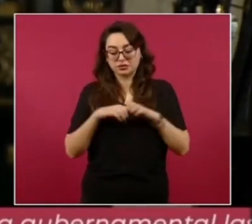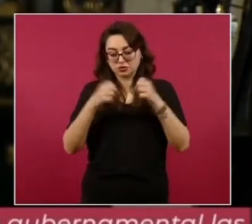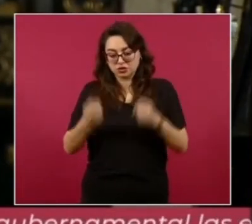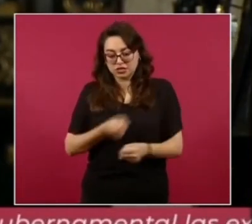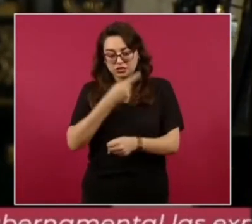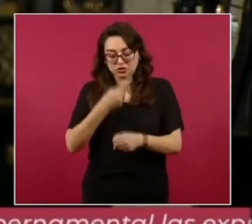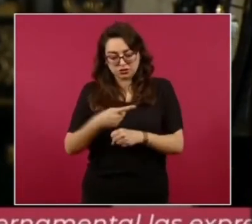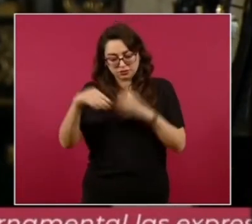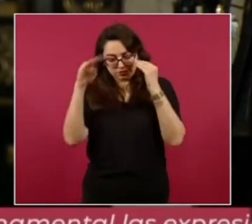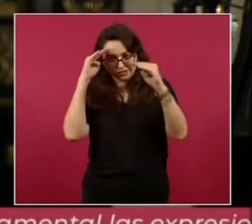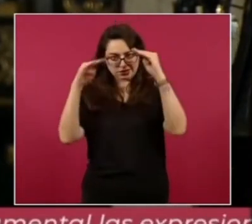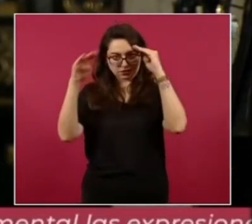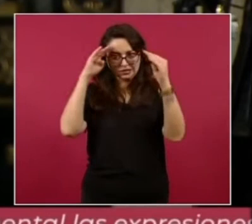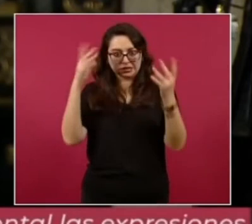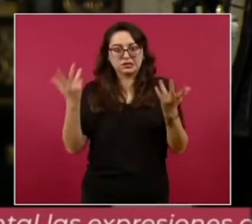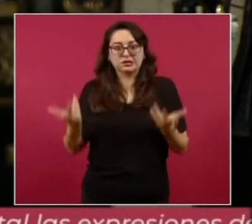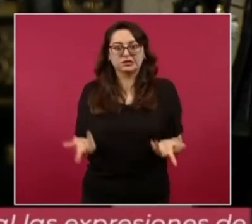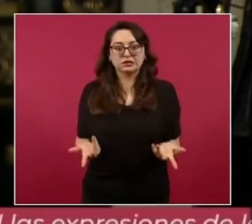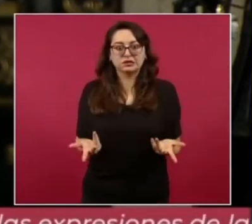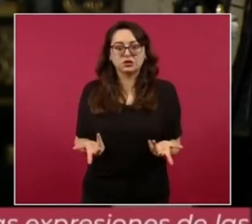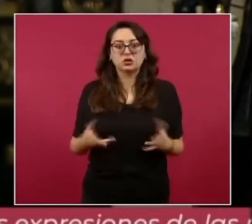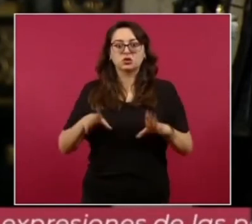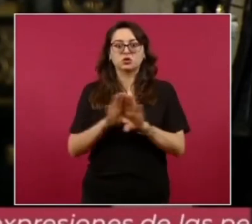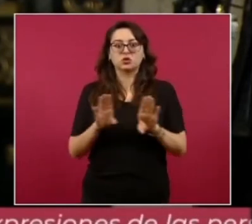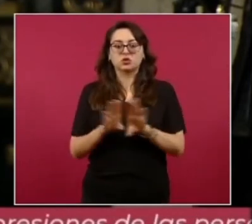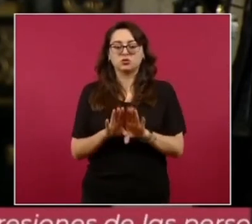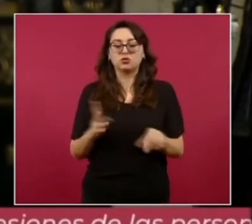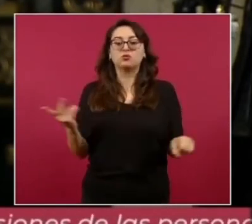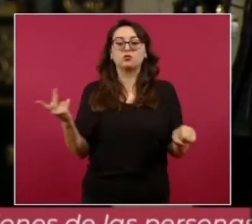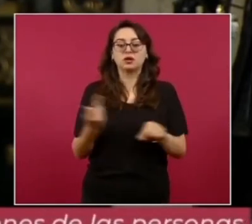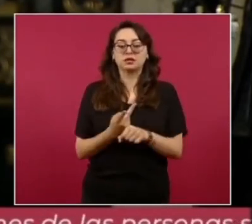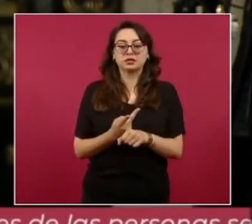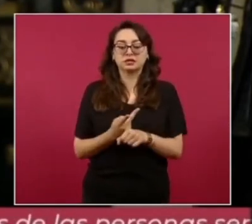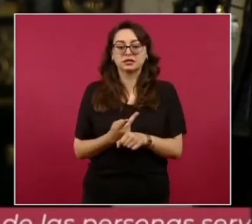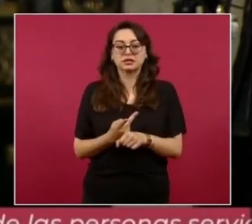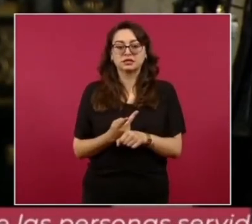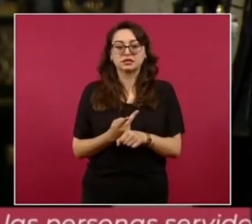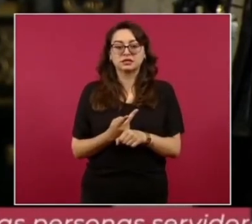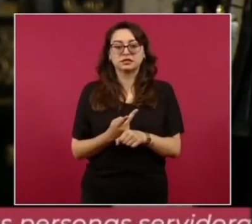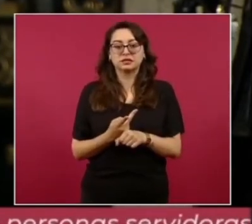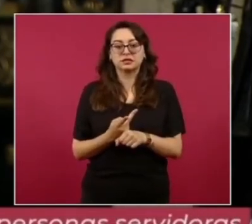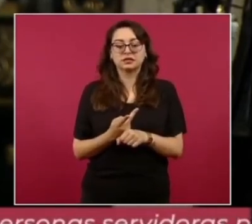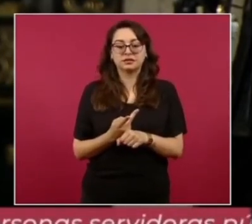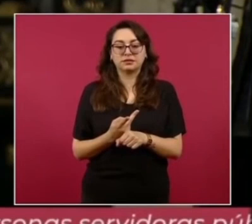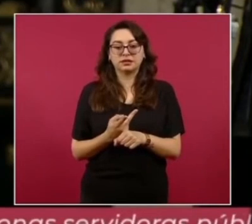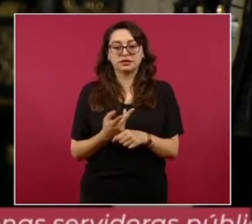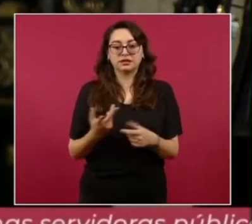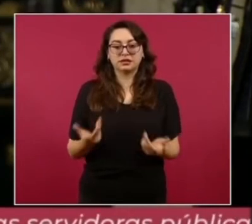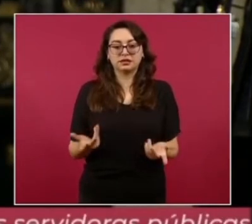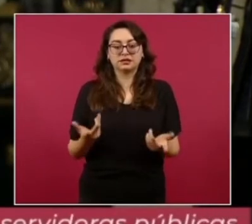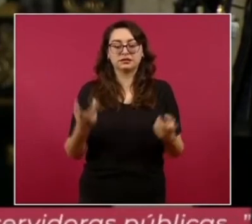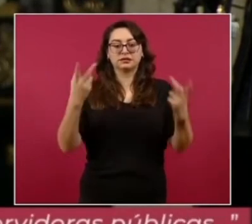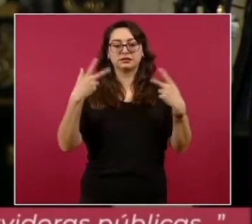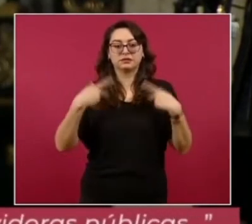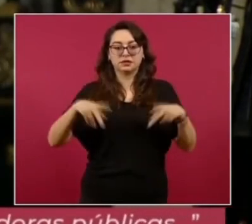esto del crimen que ha estado desplazando a varias comunidades